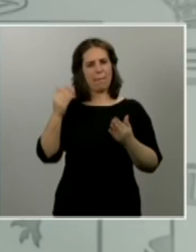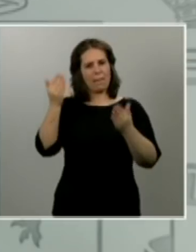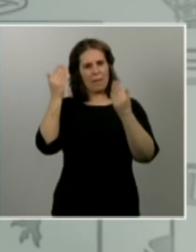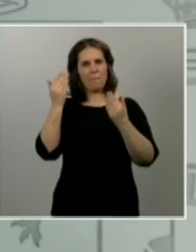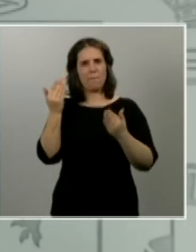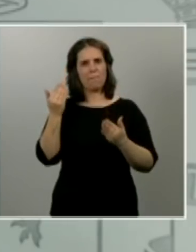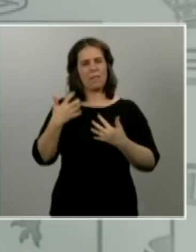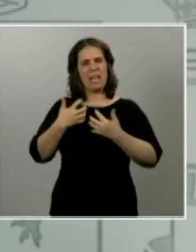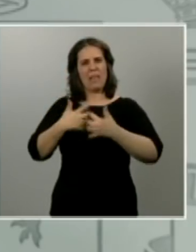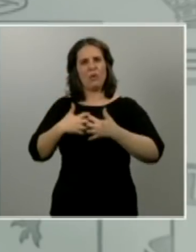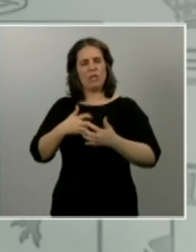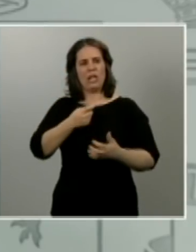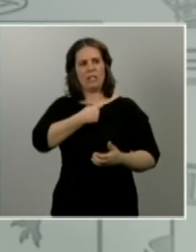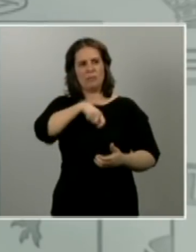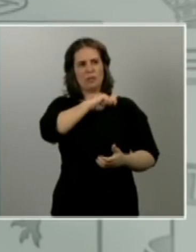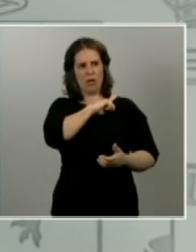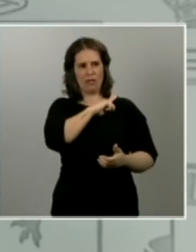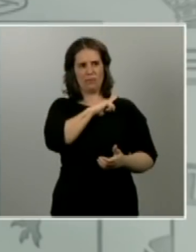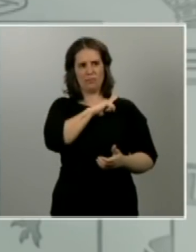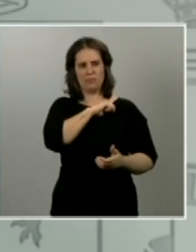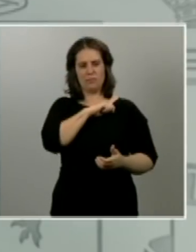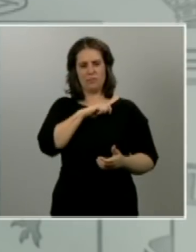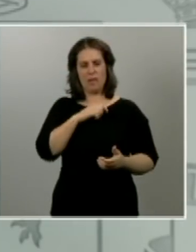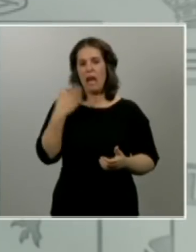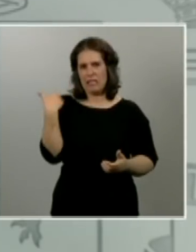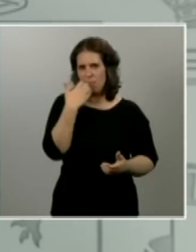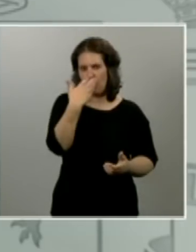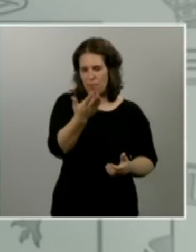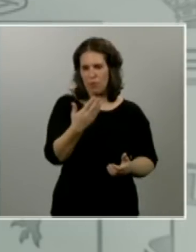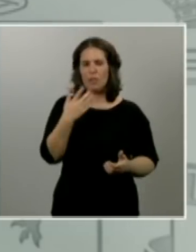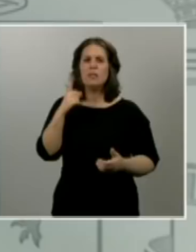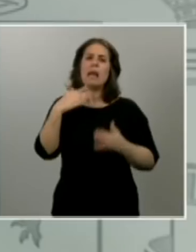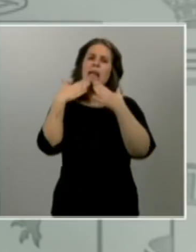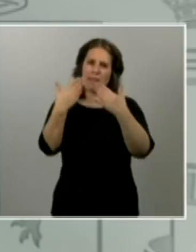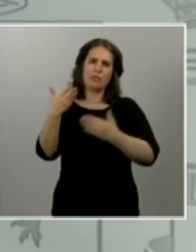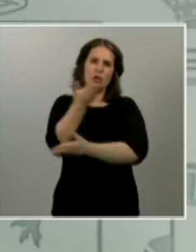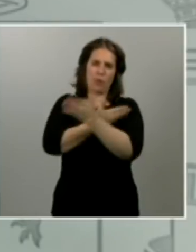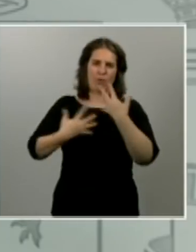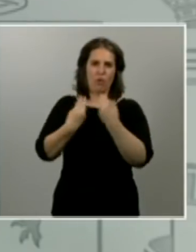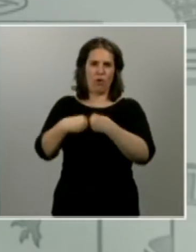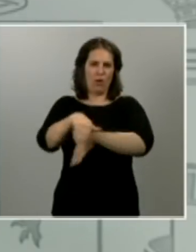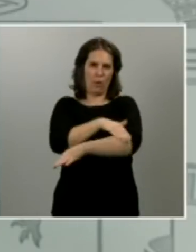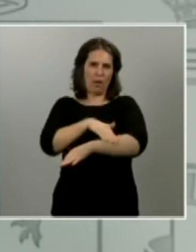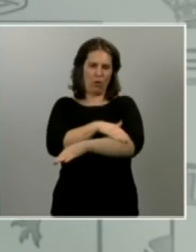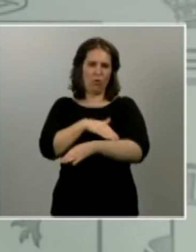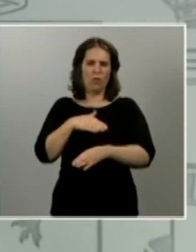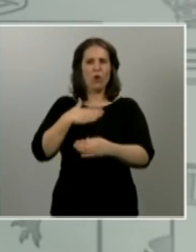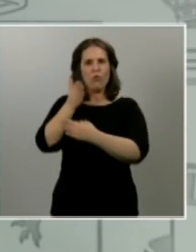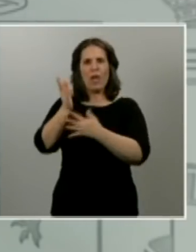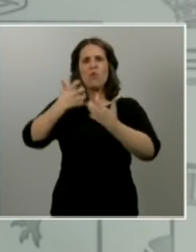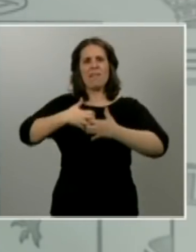española ayer estuve por ejemplo gracias también a la colaboración con el gobierno de España en una fábrica madrileña